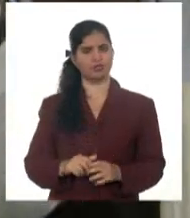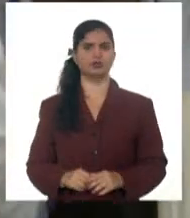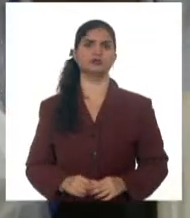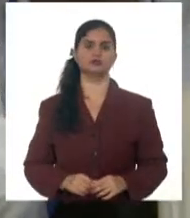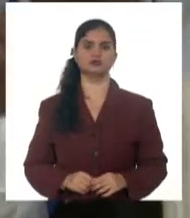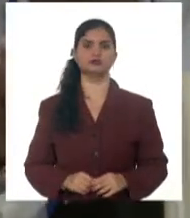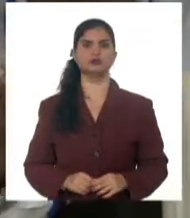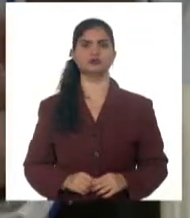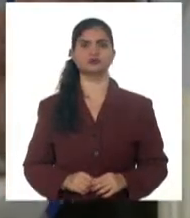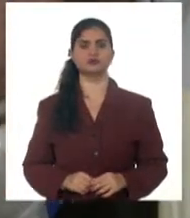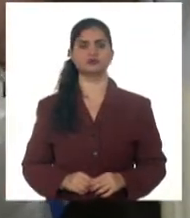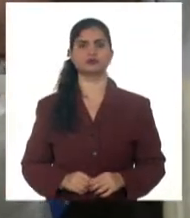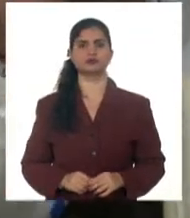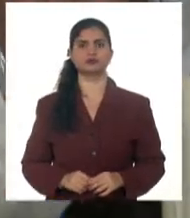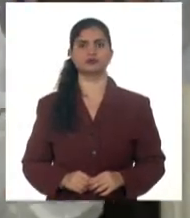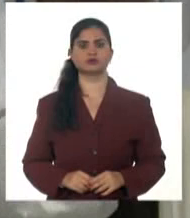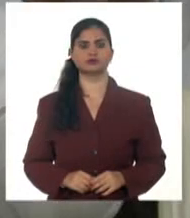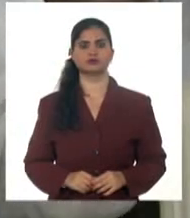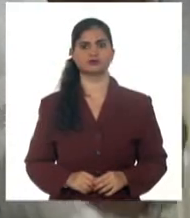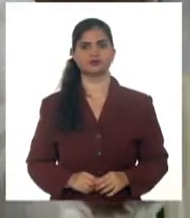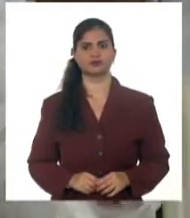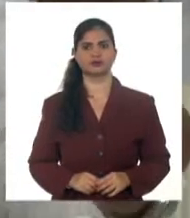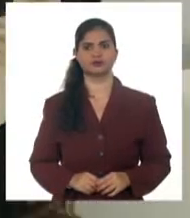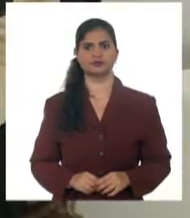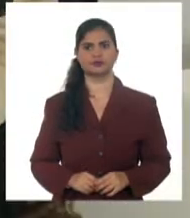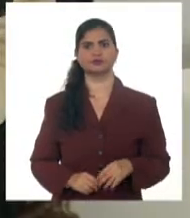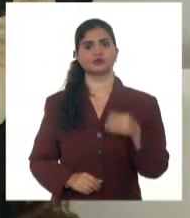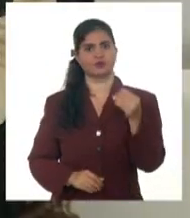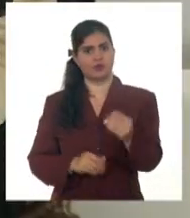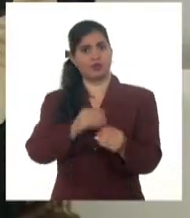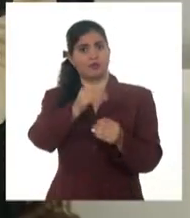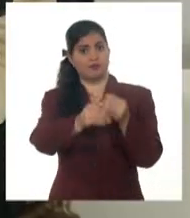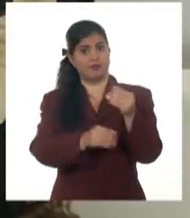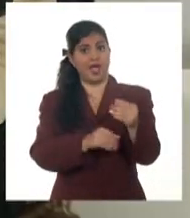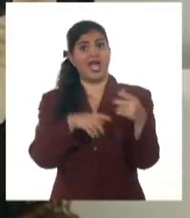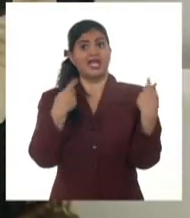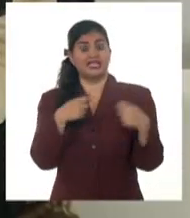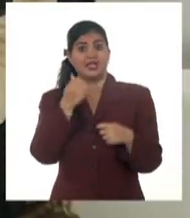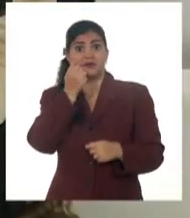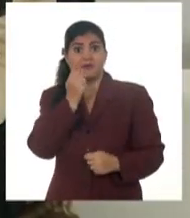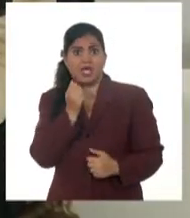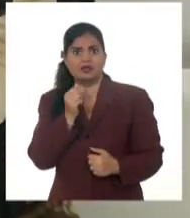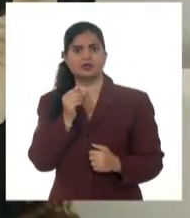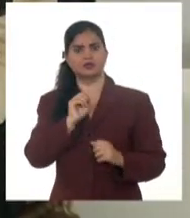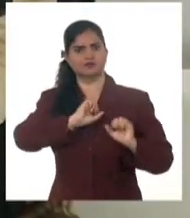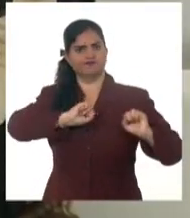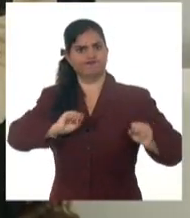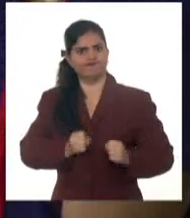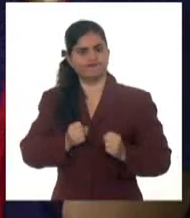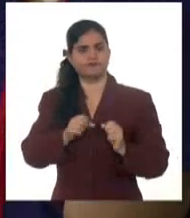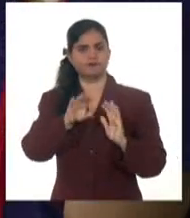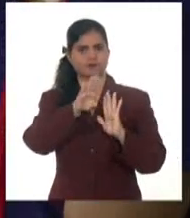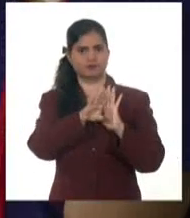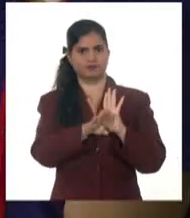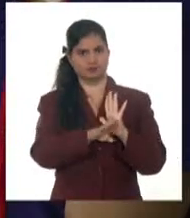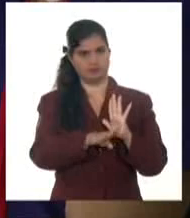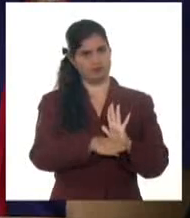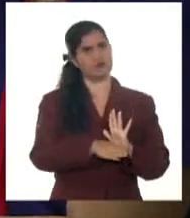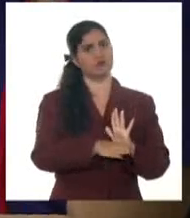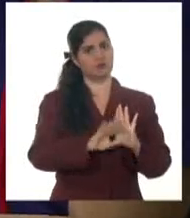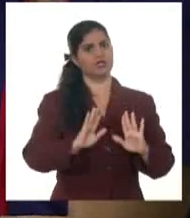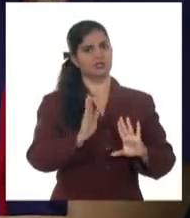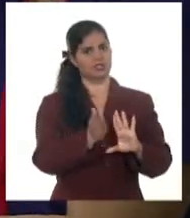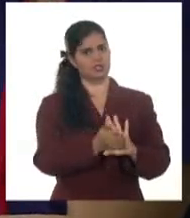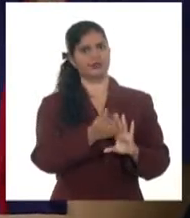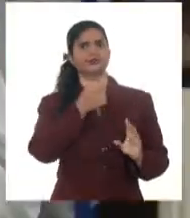necesidades de la sociedad de enfrentar con un poco de más rigor y de prevenir determinadas conductas. Por